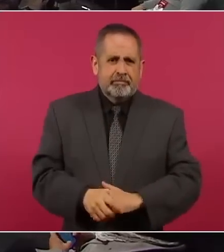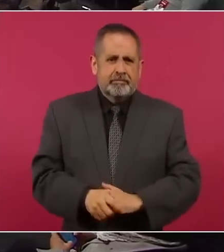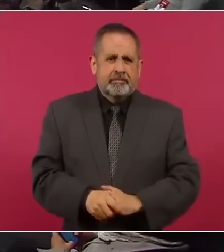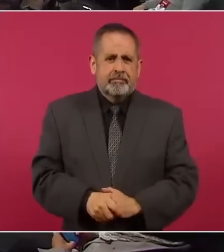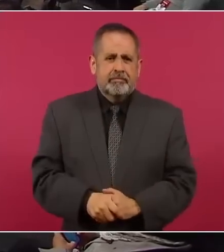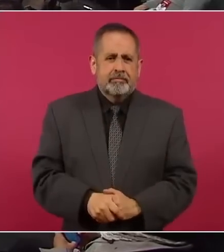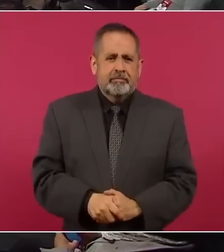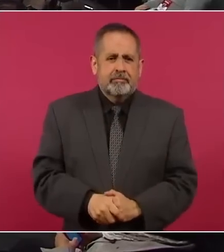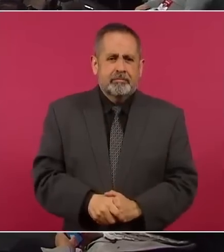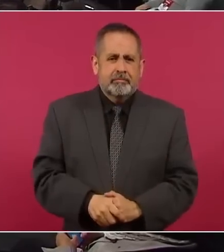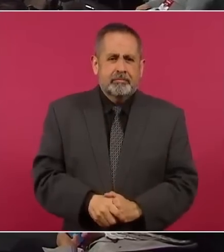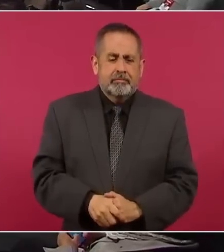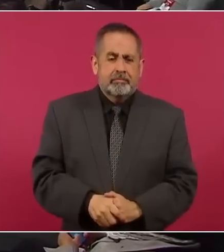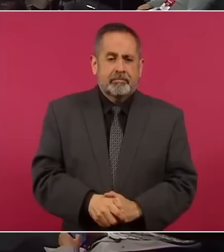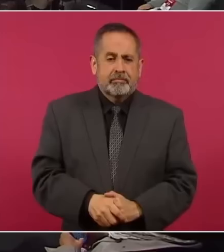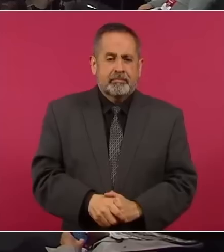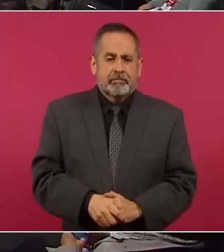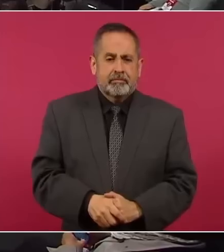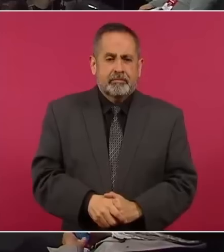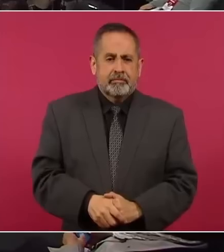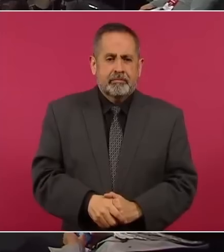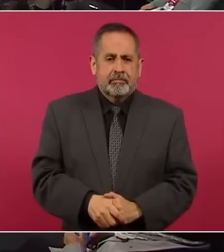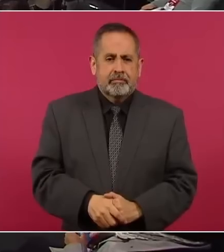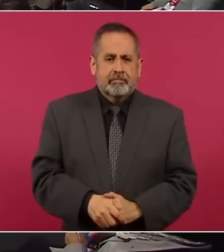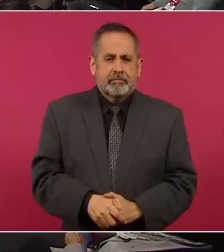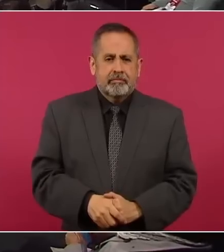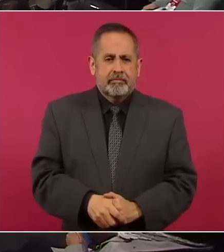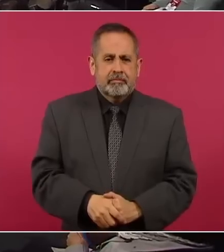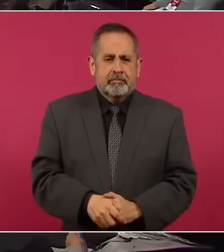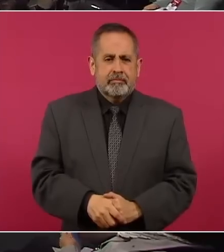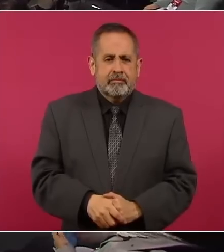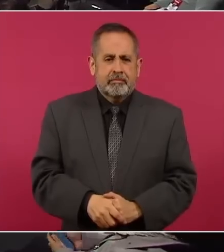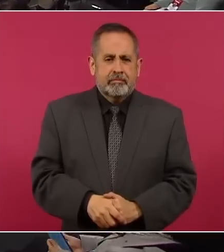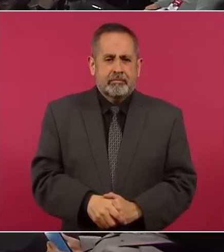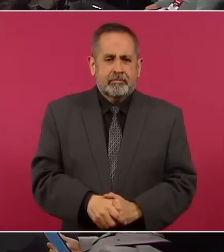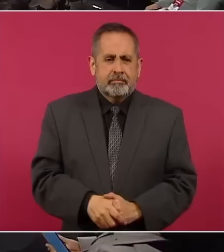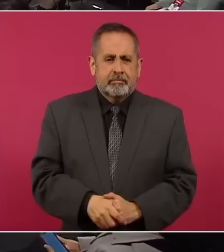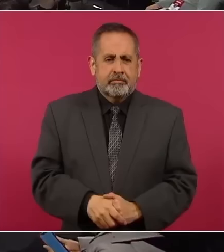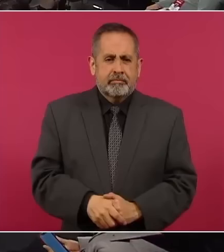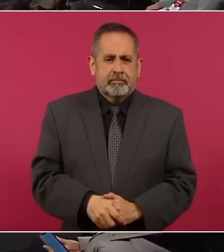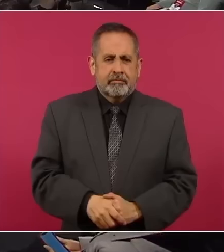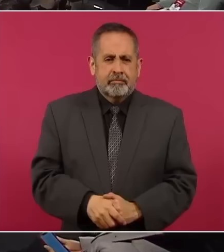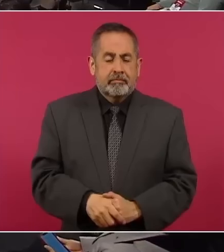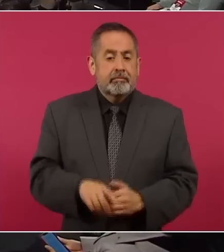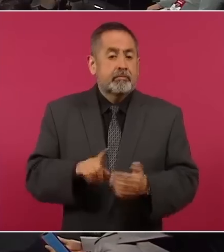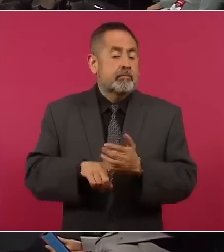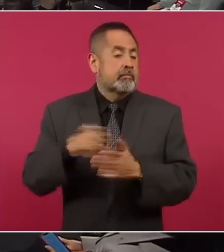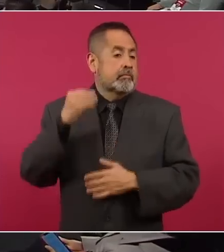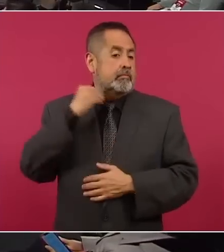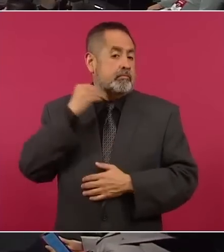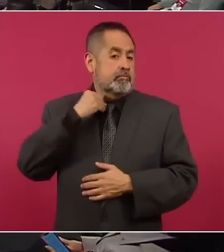Y para brindar un panorama general. Abogado general de la UNAM.